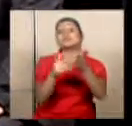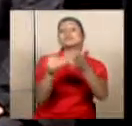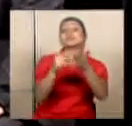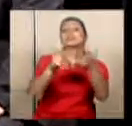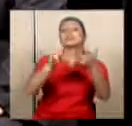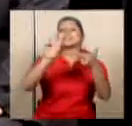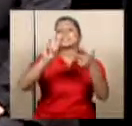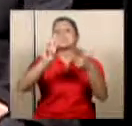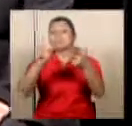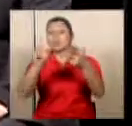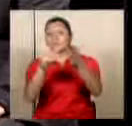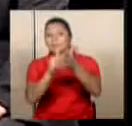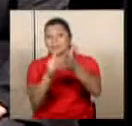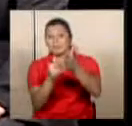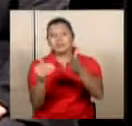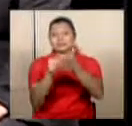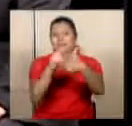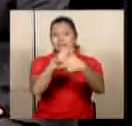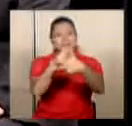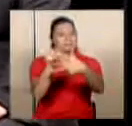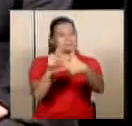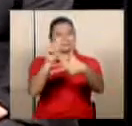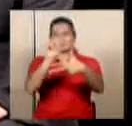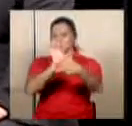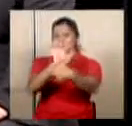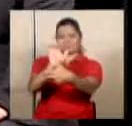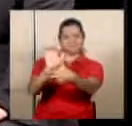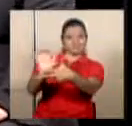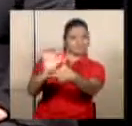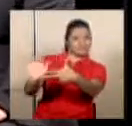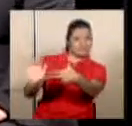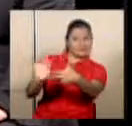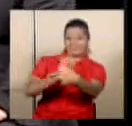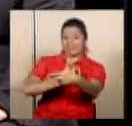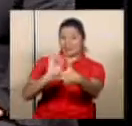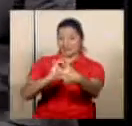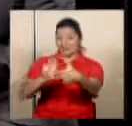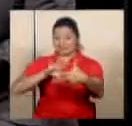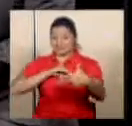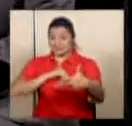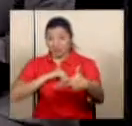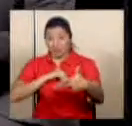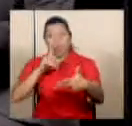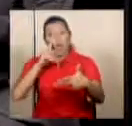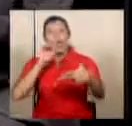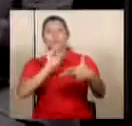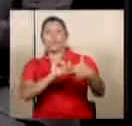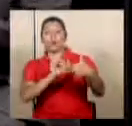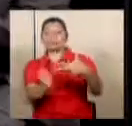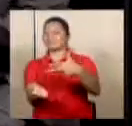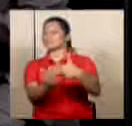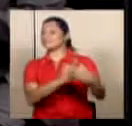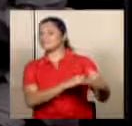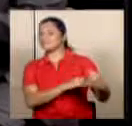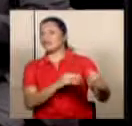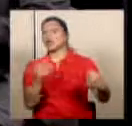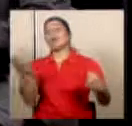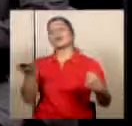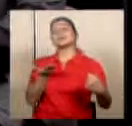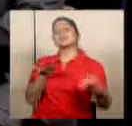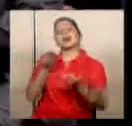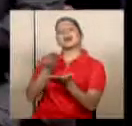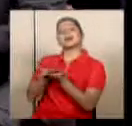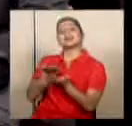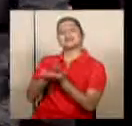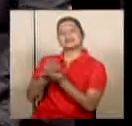por 61 mil millones y ninguno de los tres informes se aprobó, por lo tanto, el presupuesto